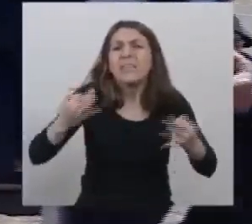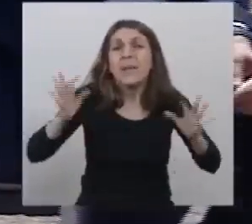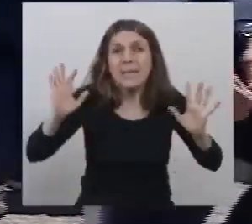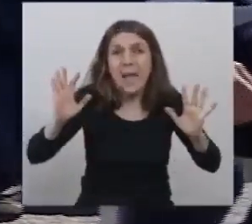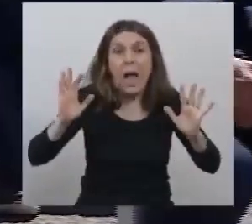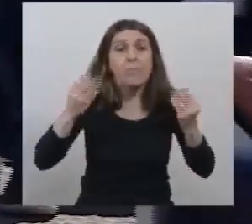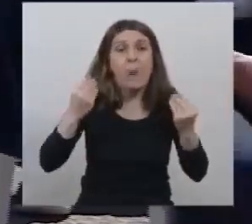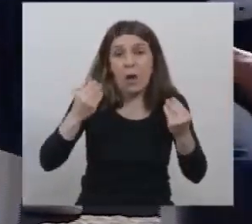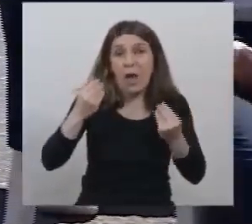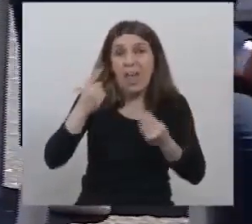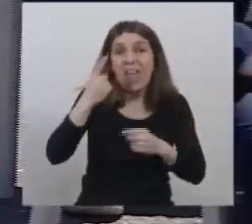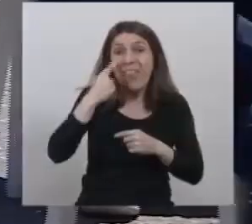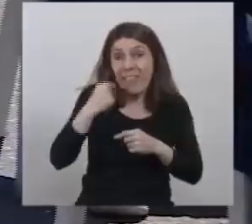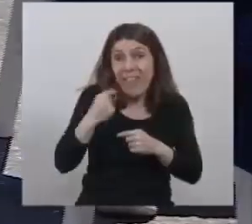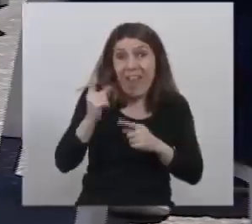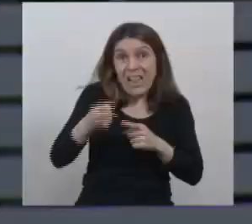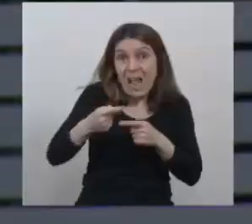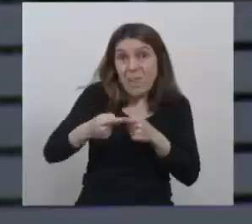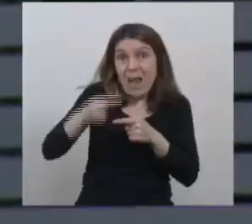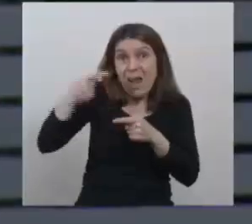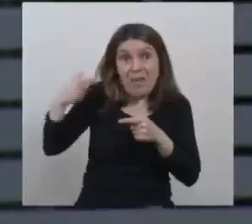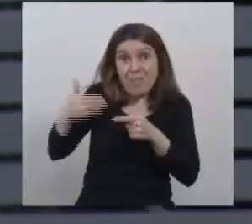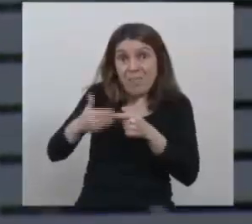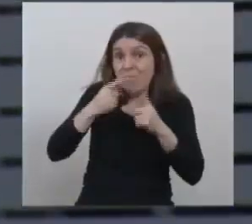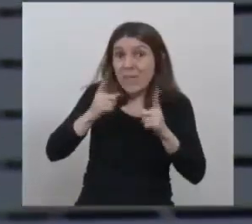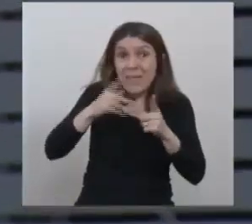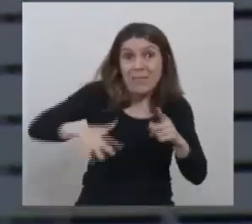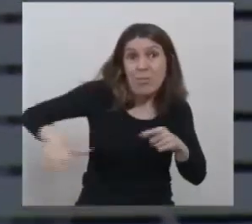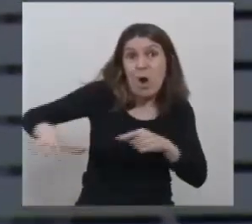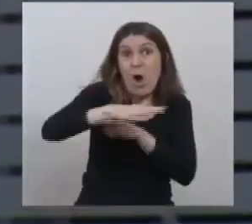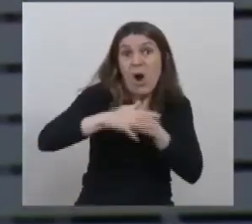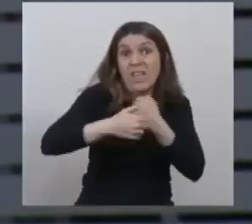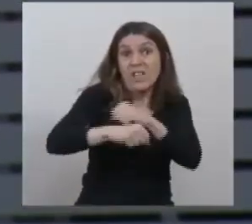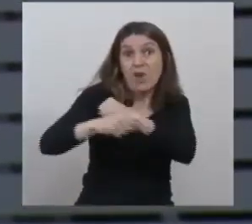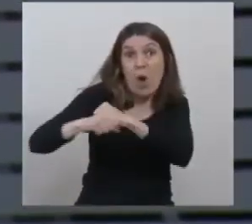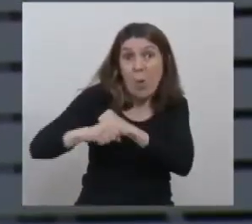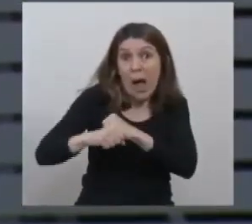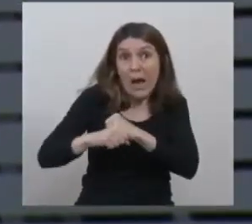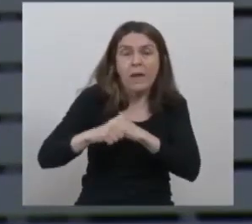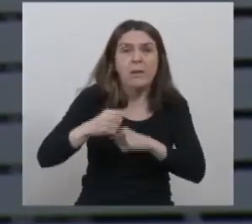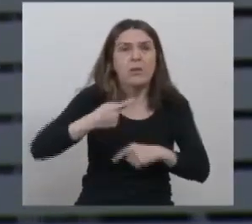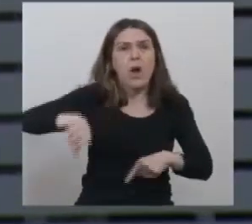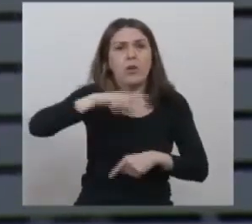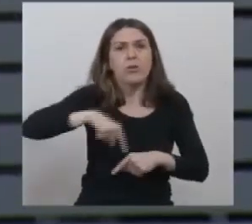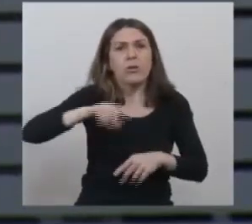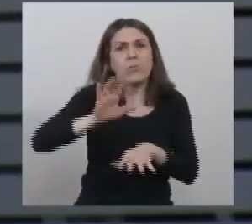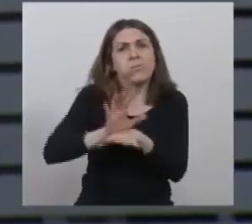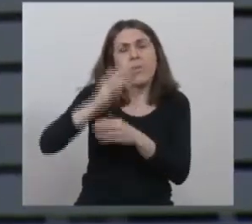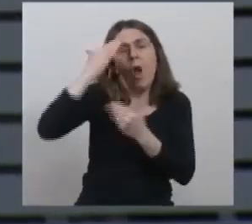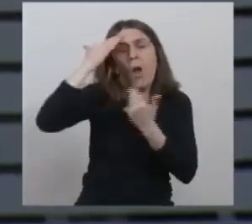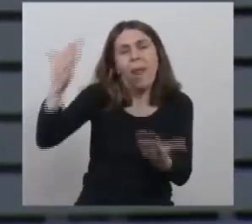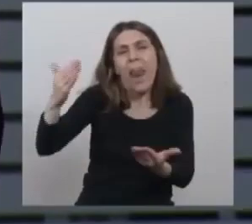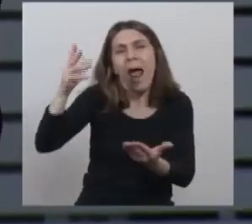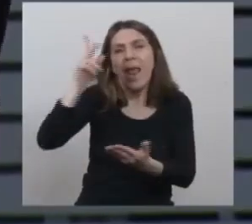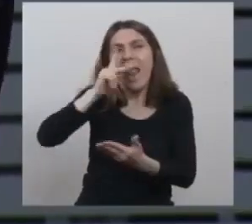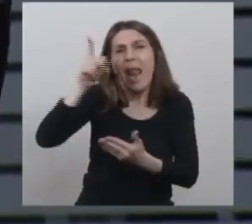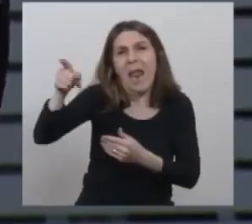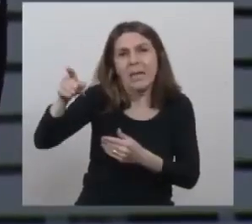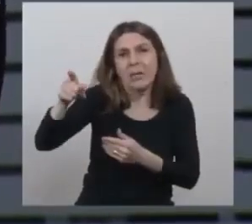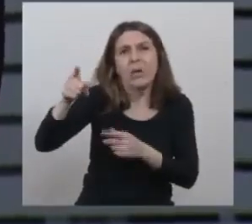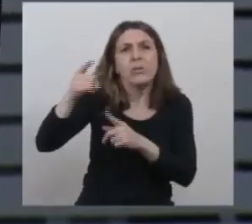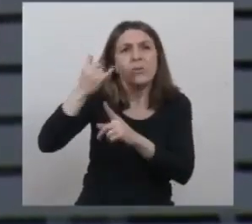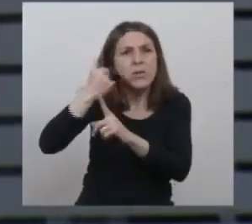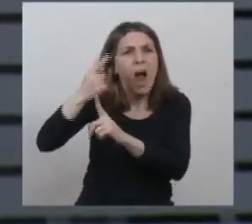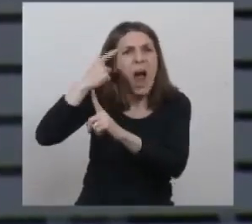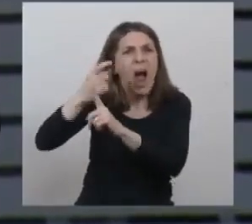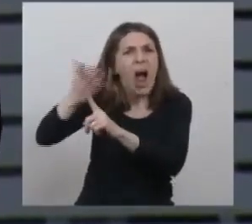en el cual ponemos en la historia del Partido Escobar lo que para nosotros significa homenajear a Néstor, haber aprendido del